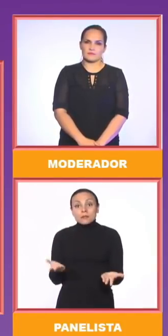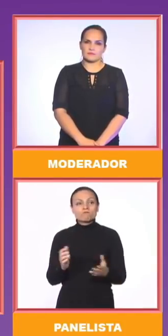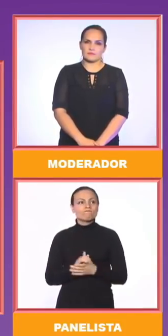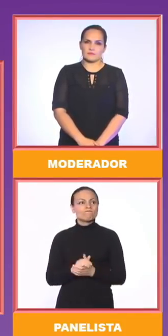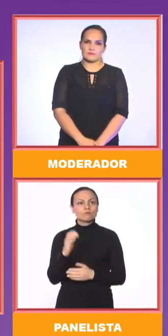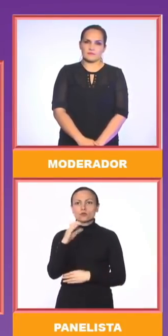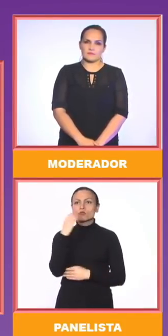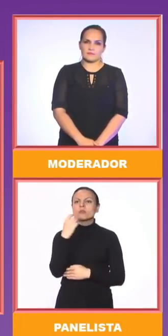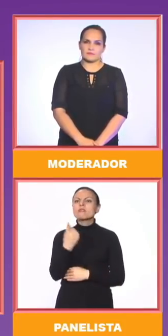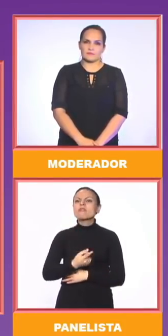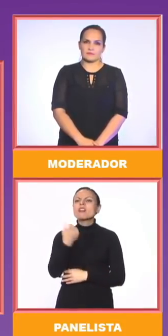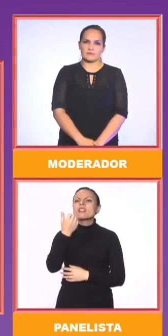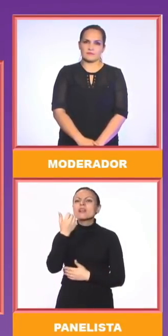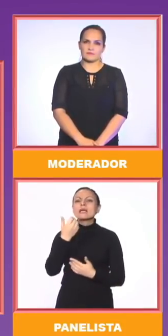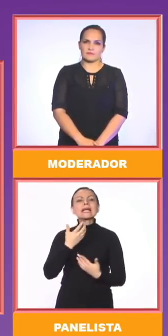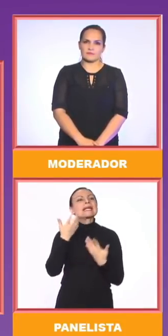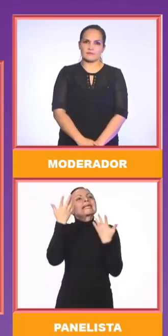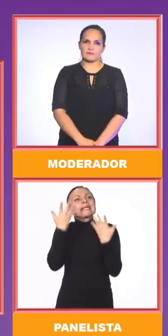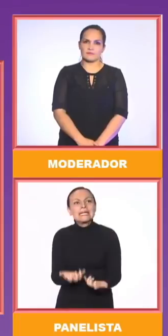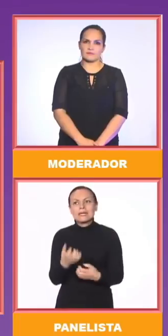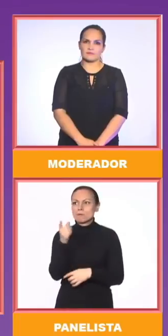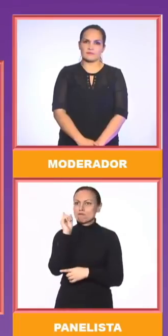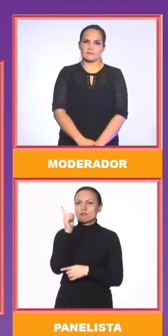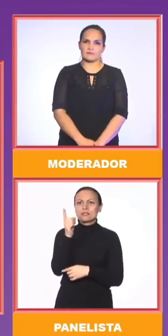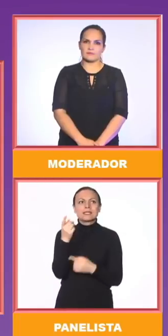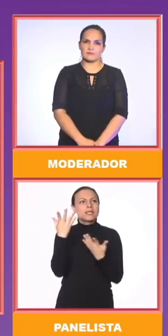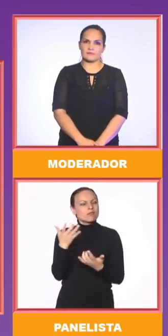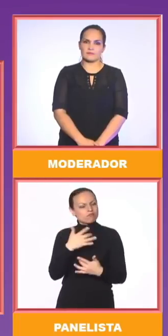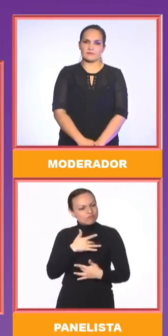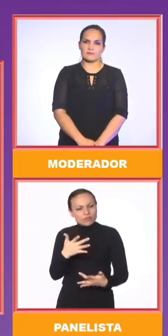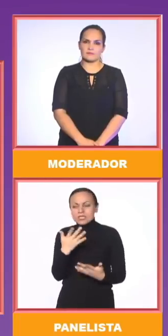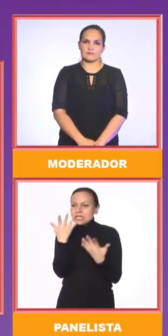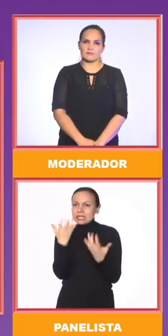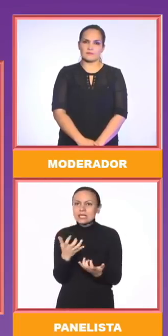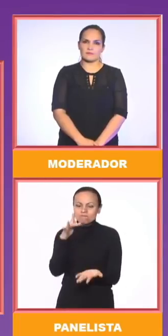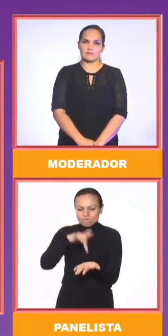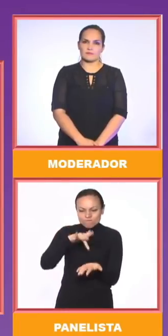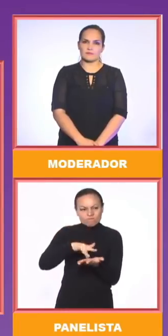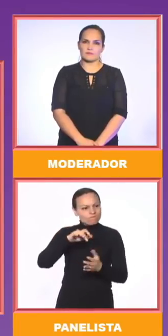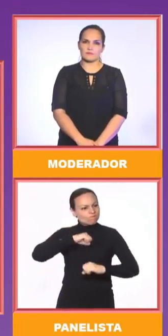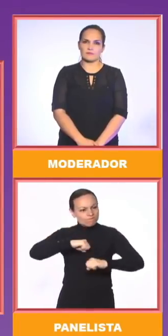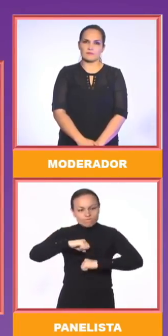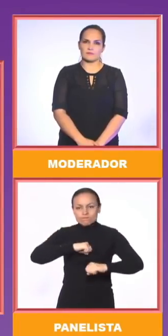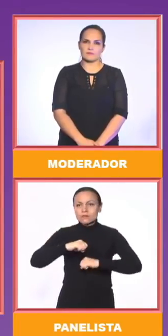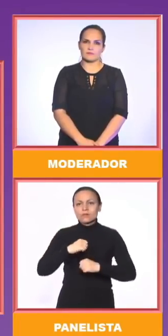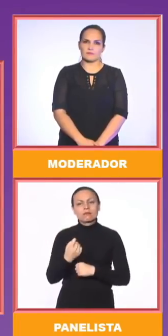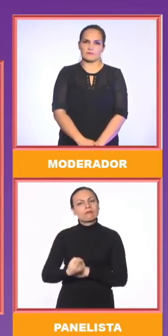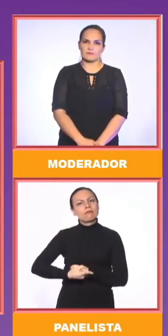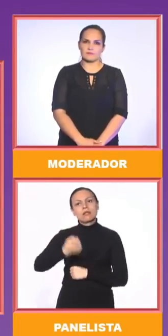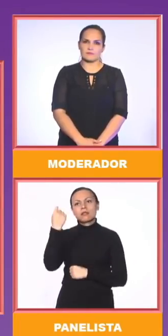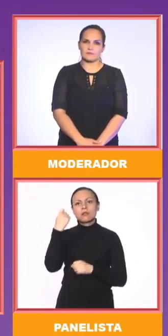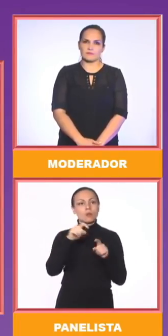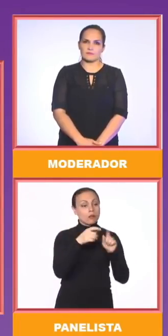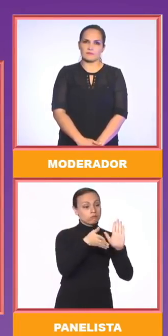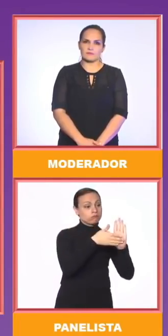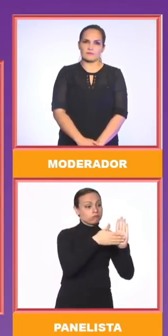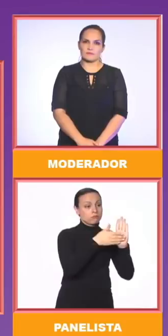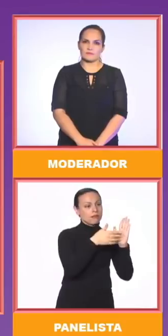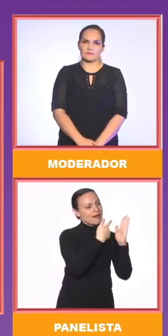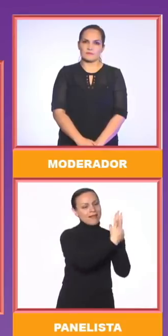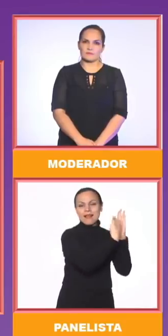Colombia ha faltado voluntad política para llevar ese plan de las palabras a los hechos.